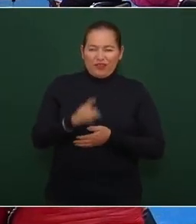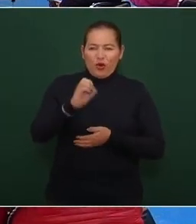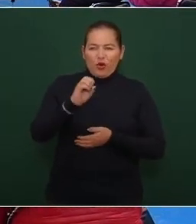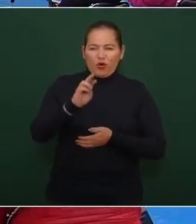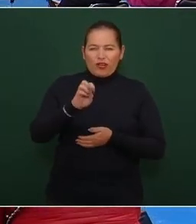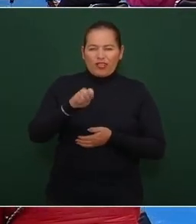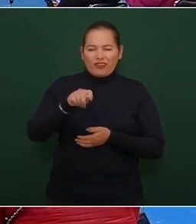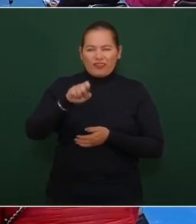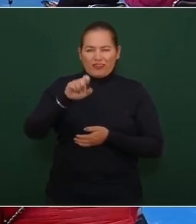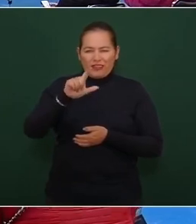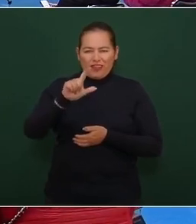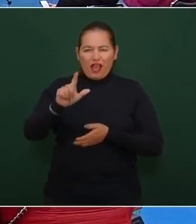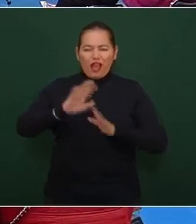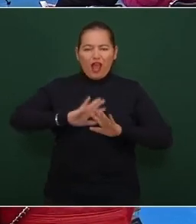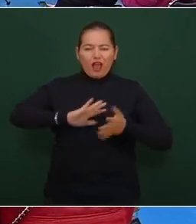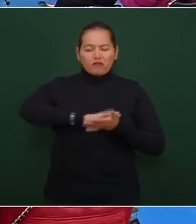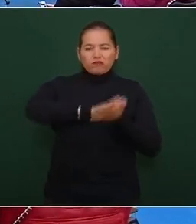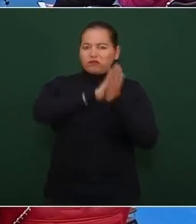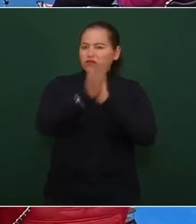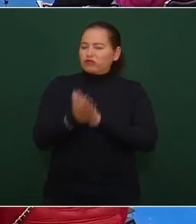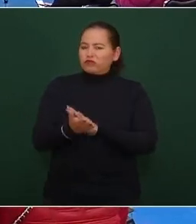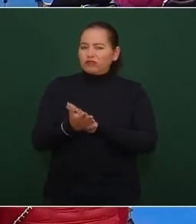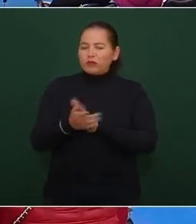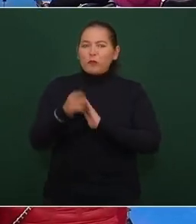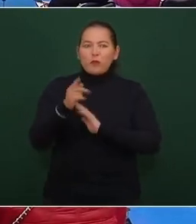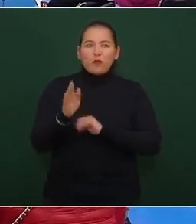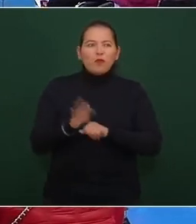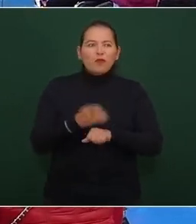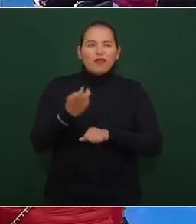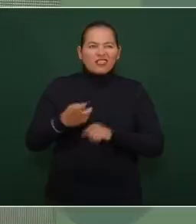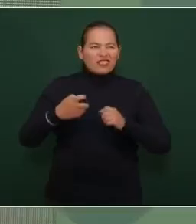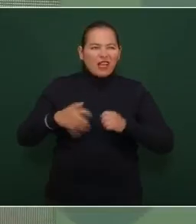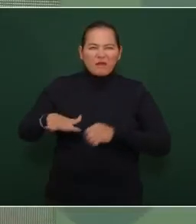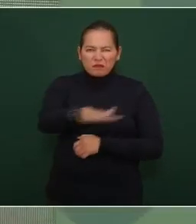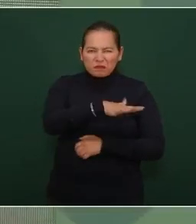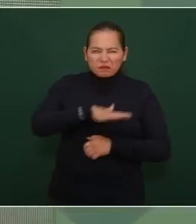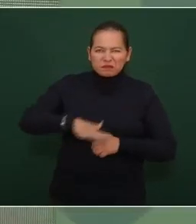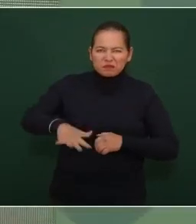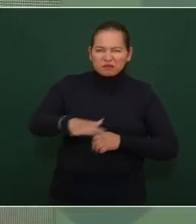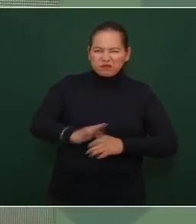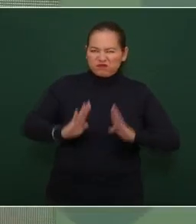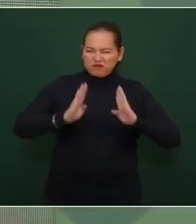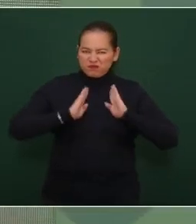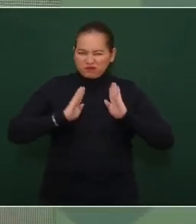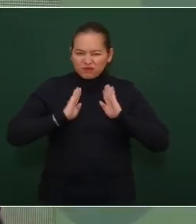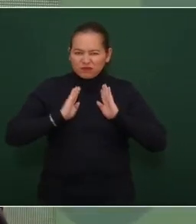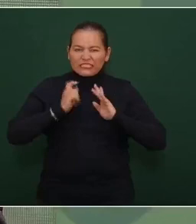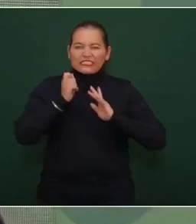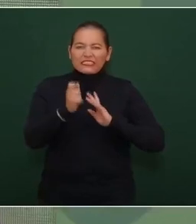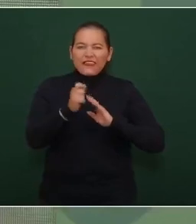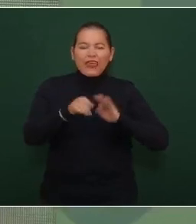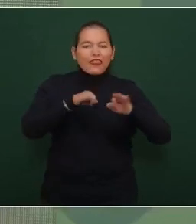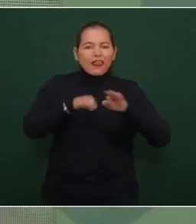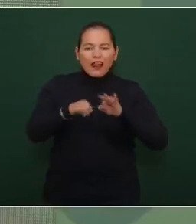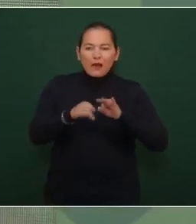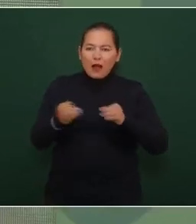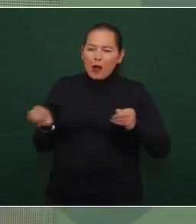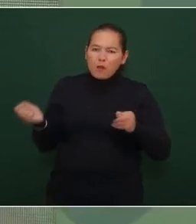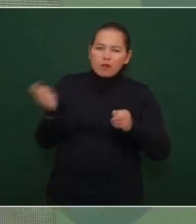industria militar ha significado mucho empleo mucho beneficio